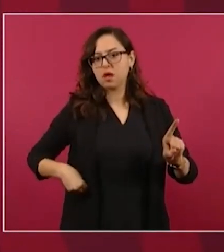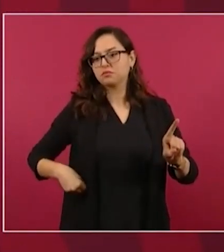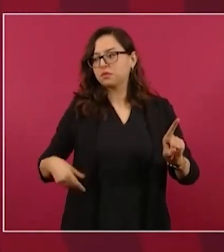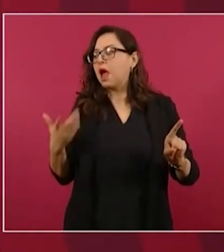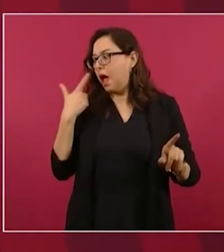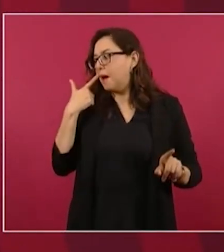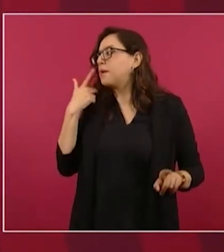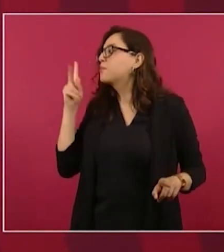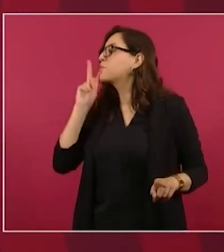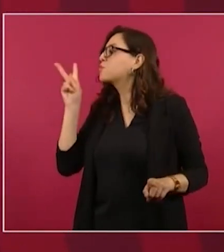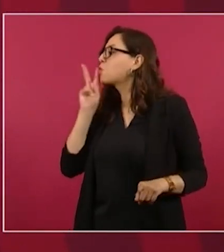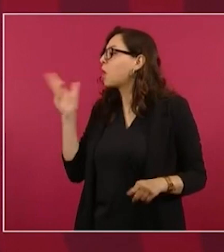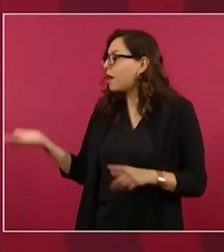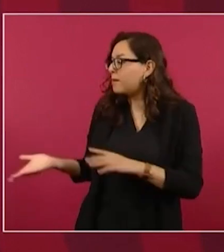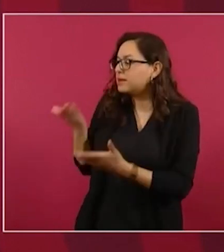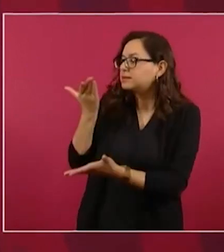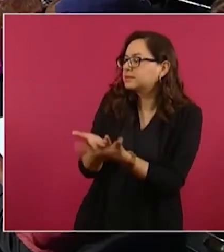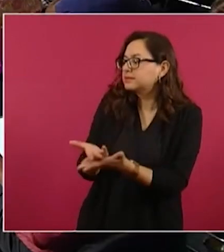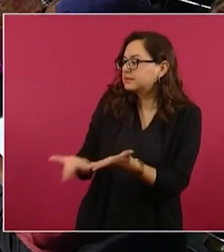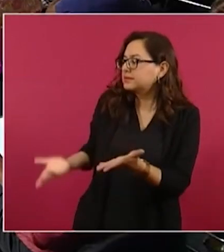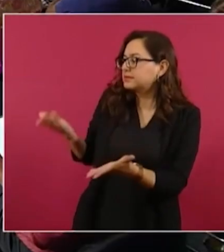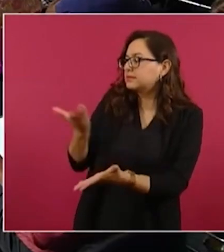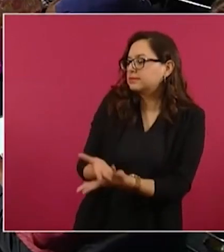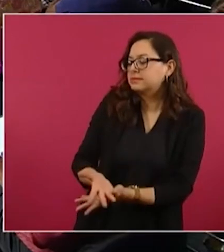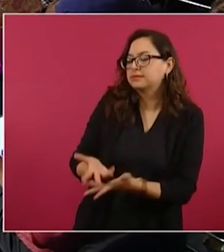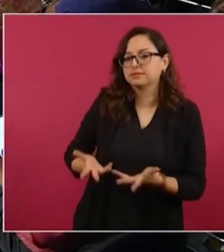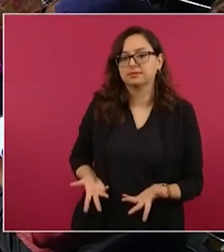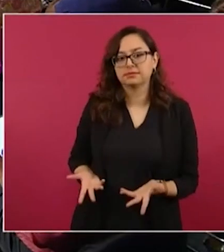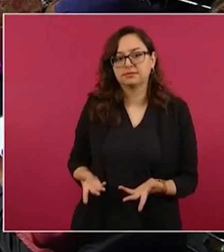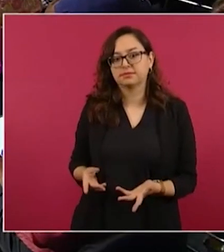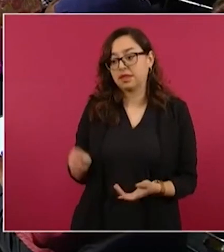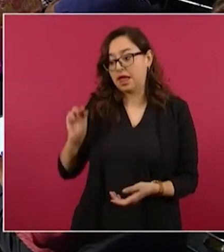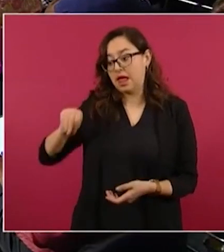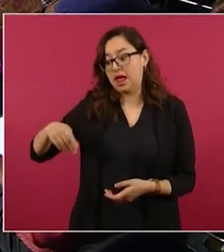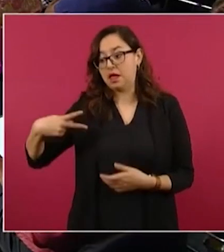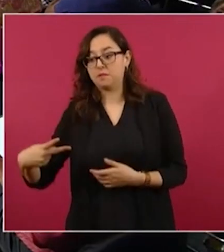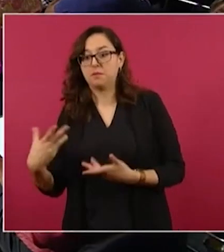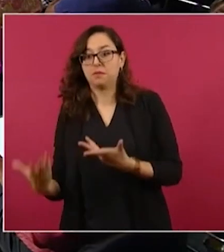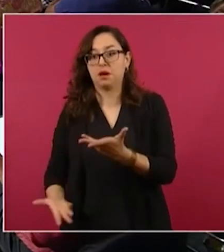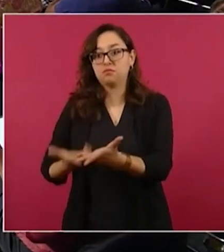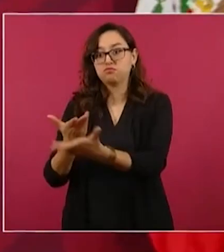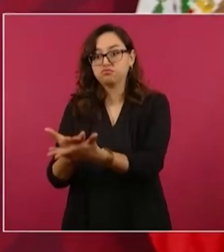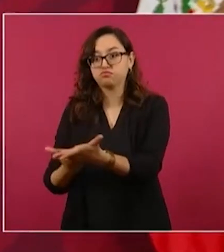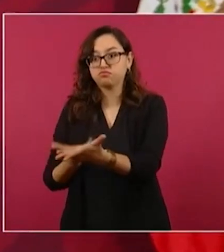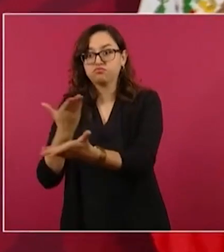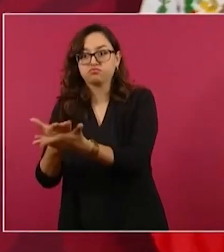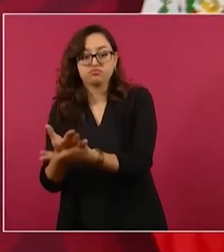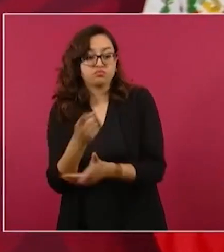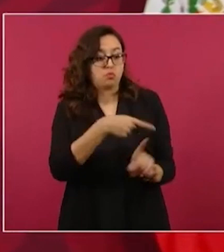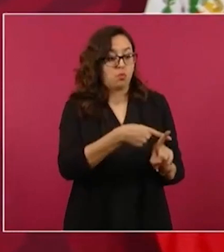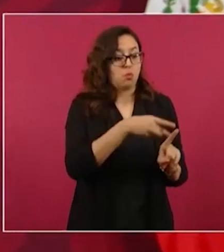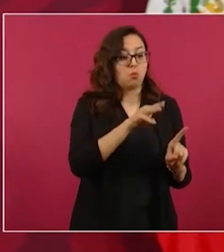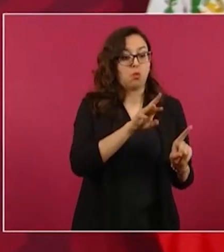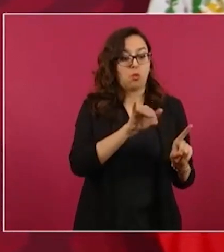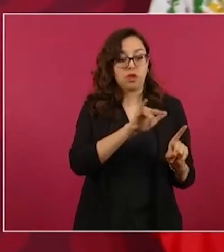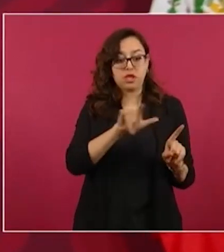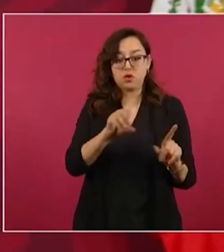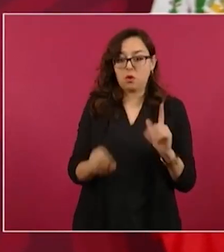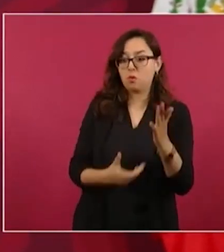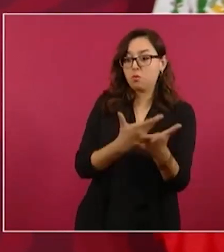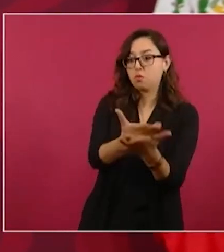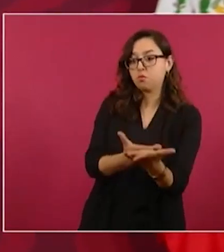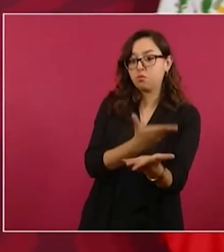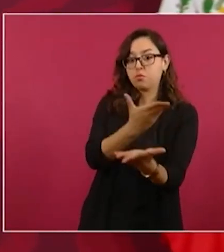y acostumbrarnos a vivir en un